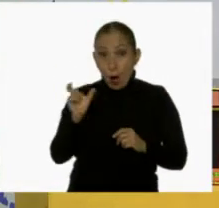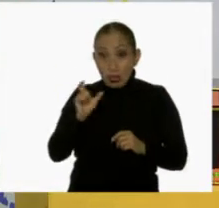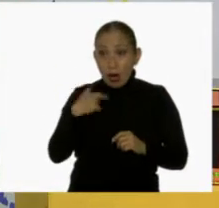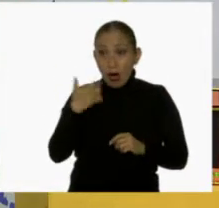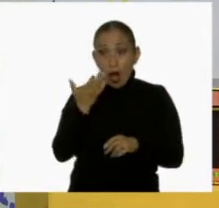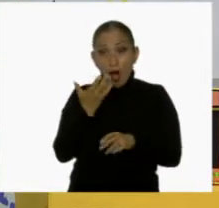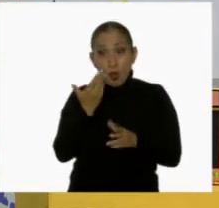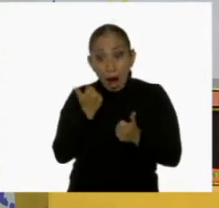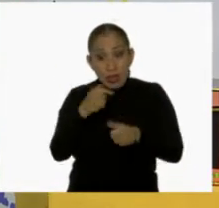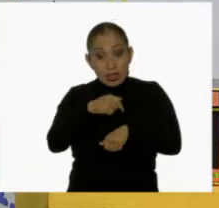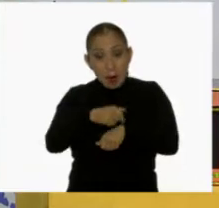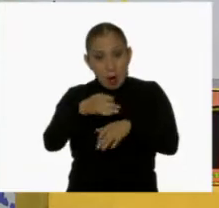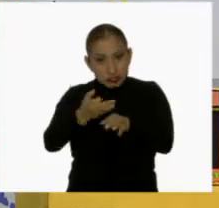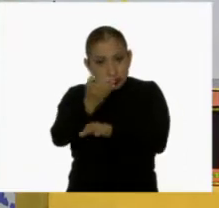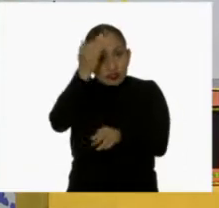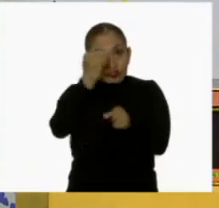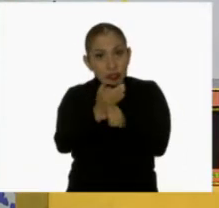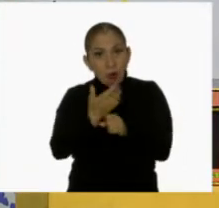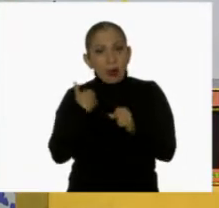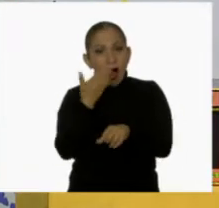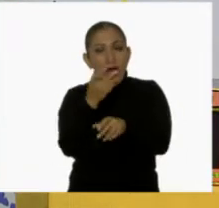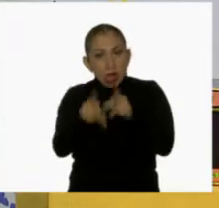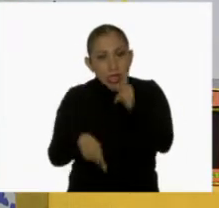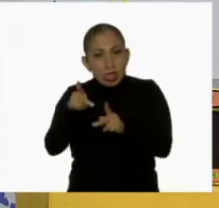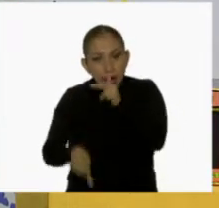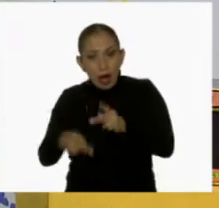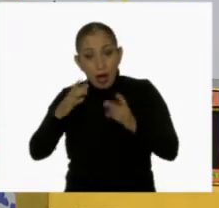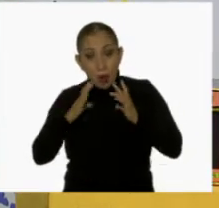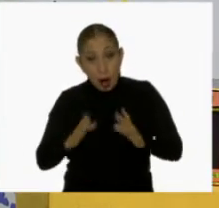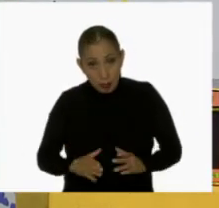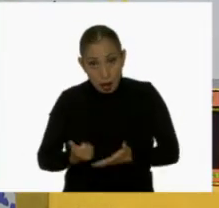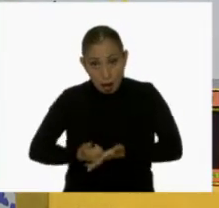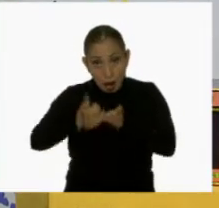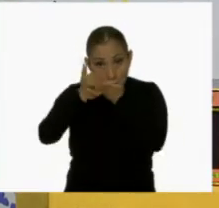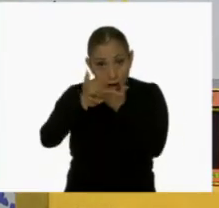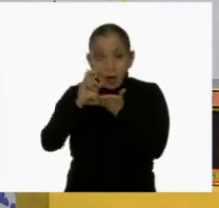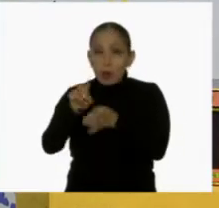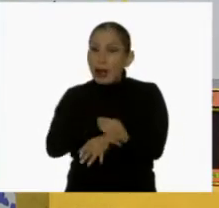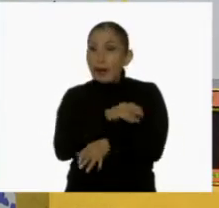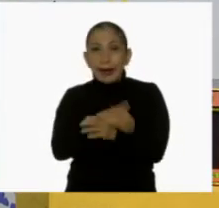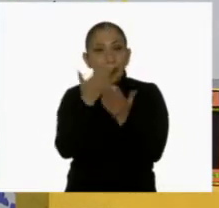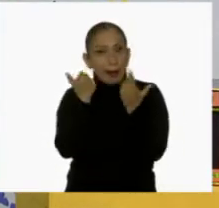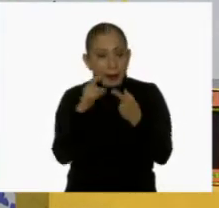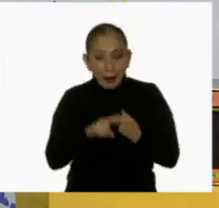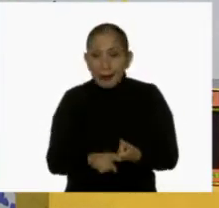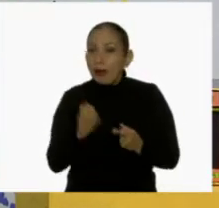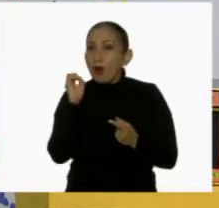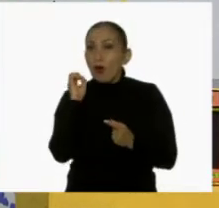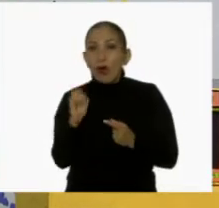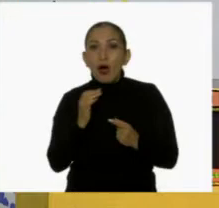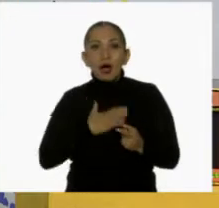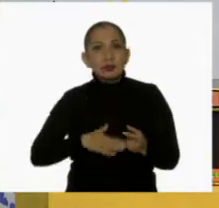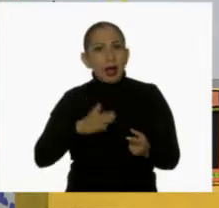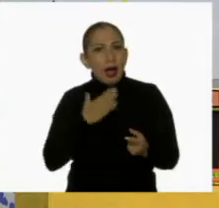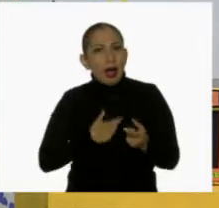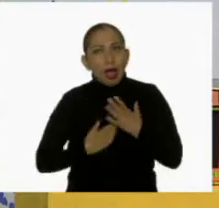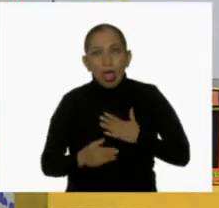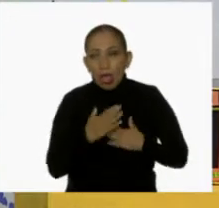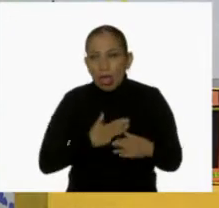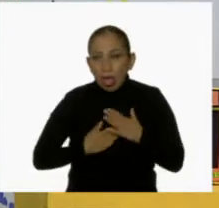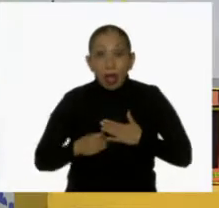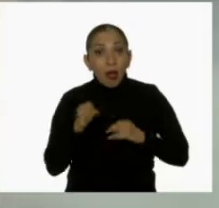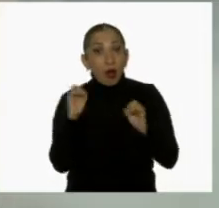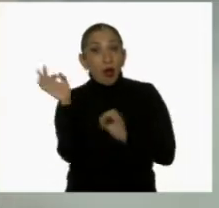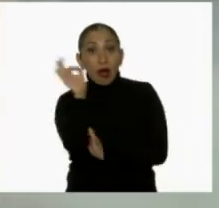cuerpo ese tiempo de descanso suficiente, podemos llegar a sentirnos con poca energía, podemos llegar a sentirnos cansados, o